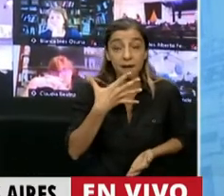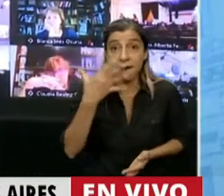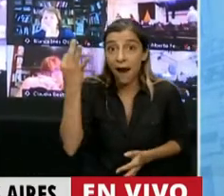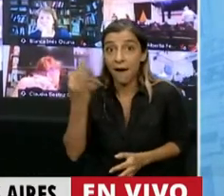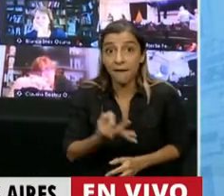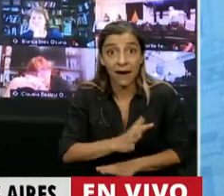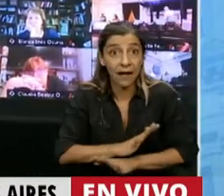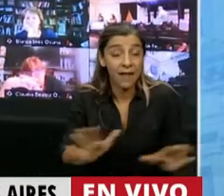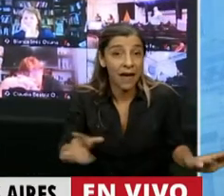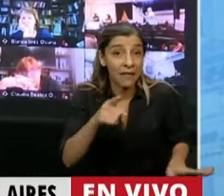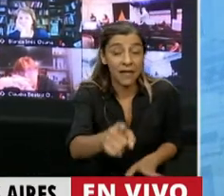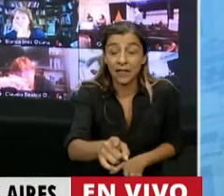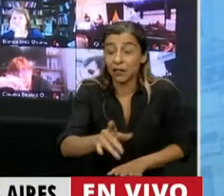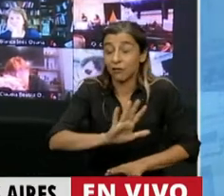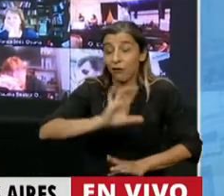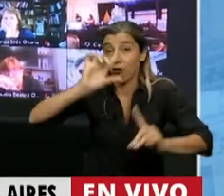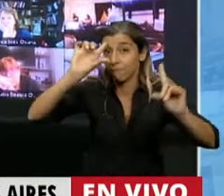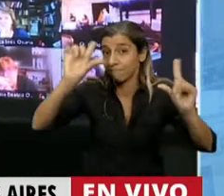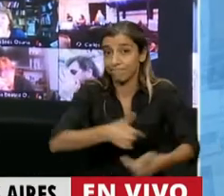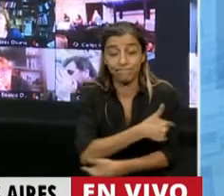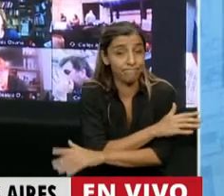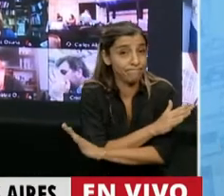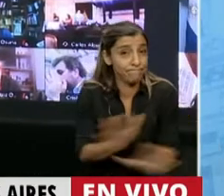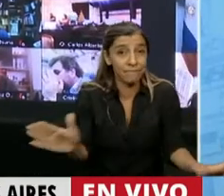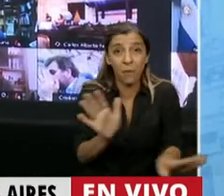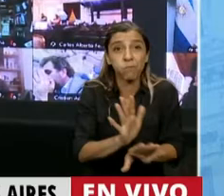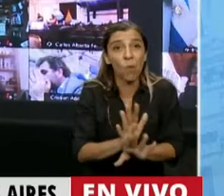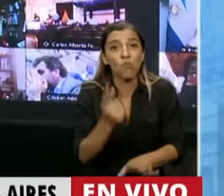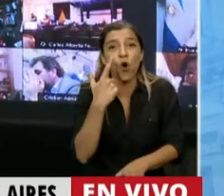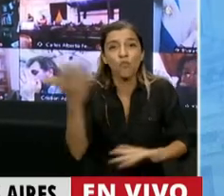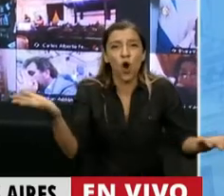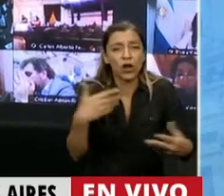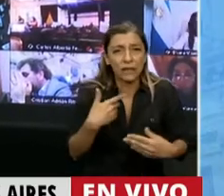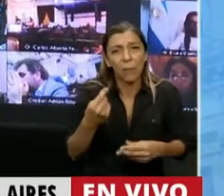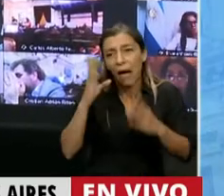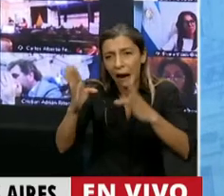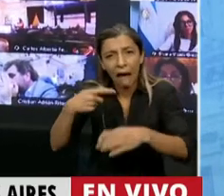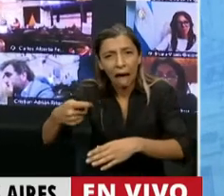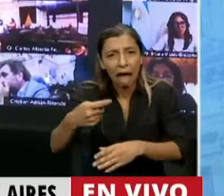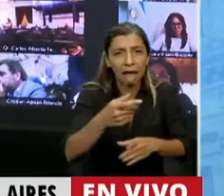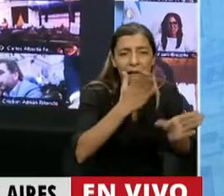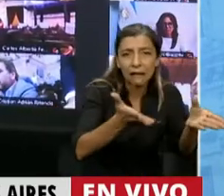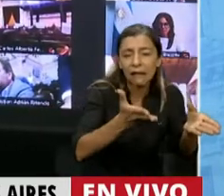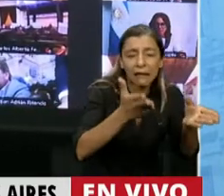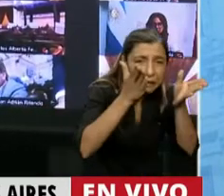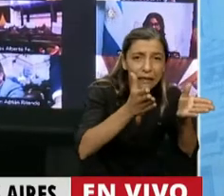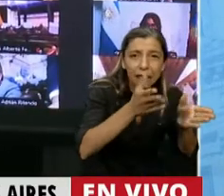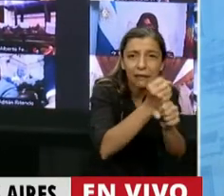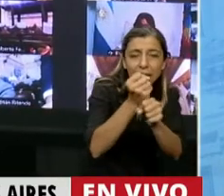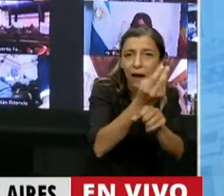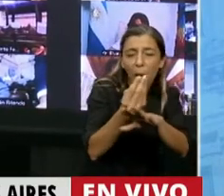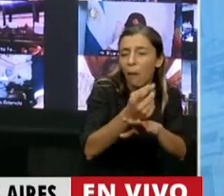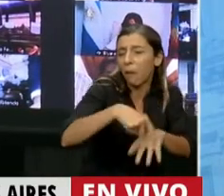impostura hacia los trabajadores y hacia los jubilados y por eso estamos en esta situación de la que no pueden salir.